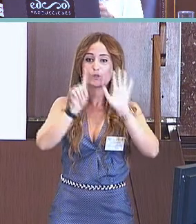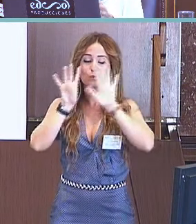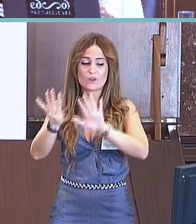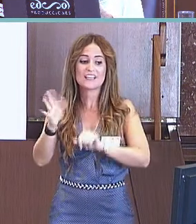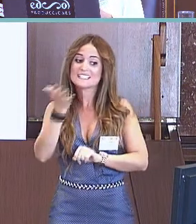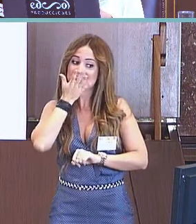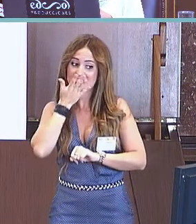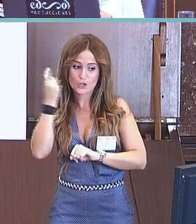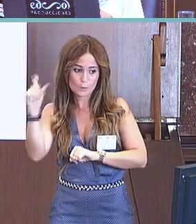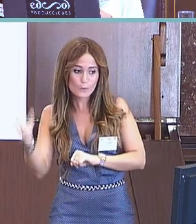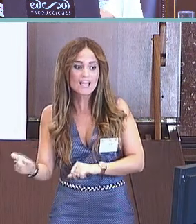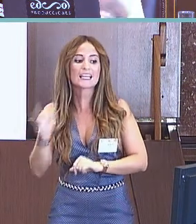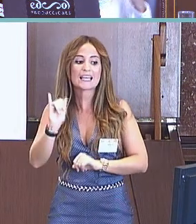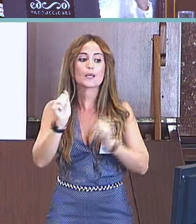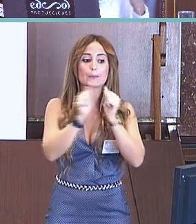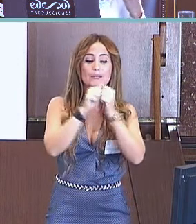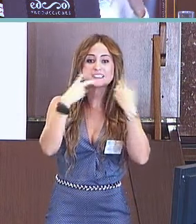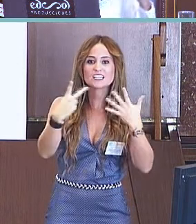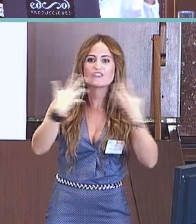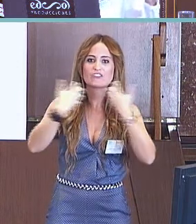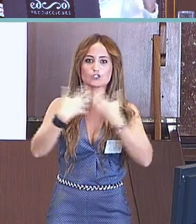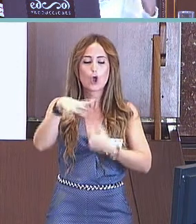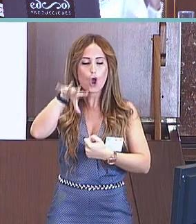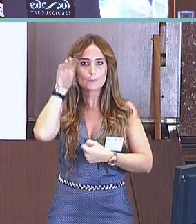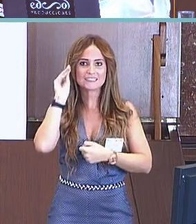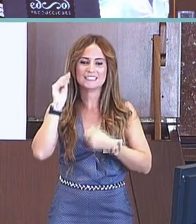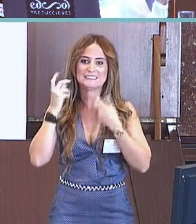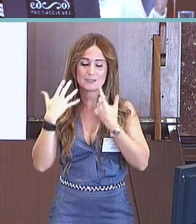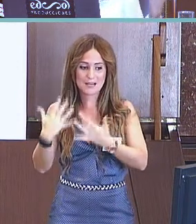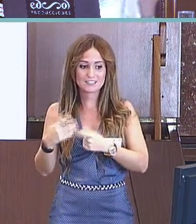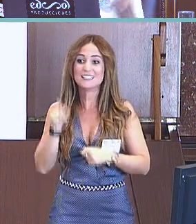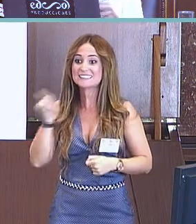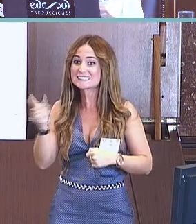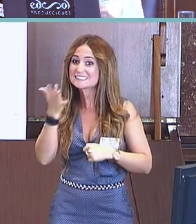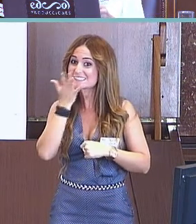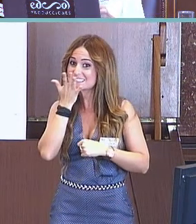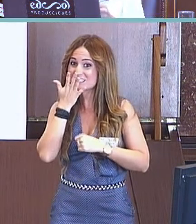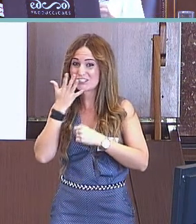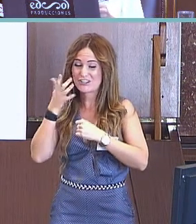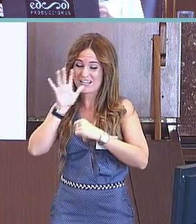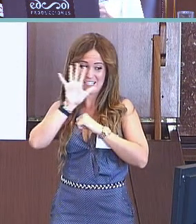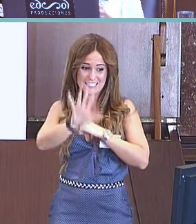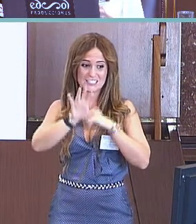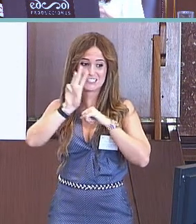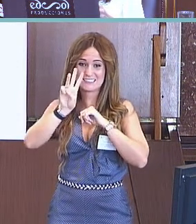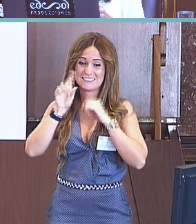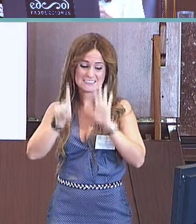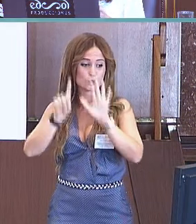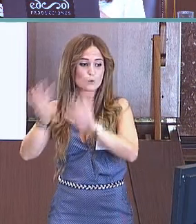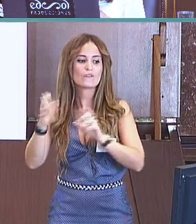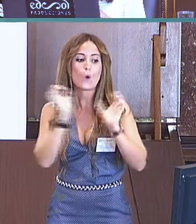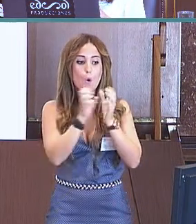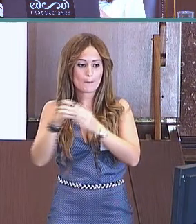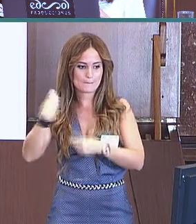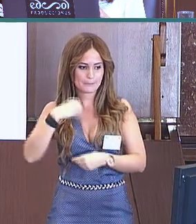temprana y quinientos sesenta y nueve signos que están divididos en esas veinte categorías que aparecen en la diapositiva.